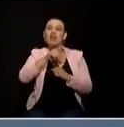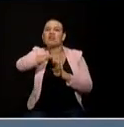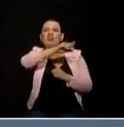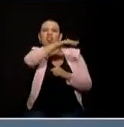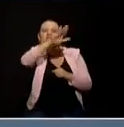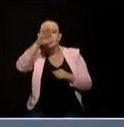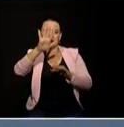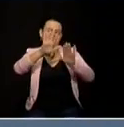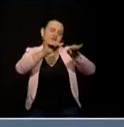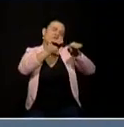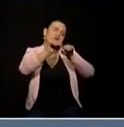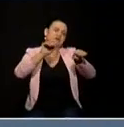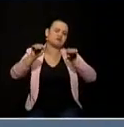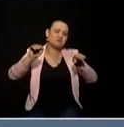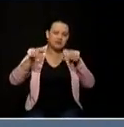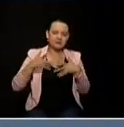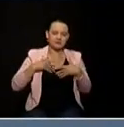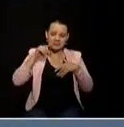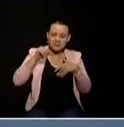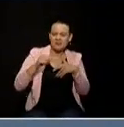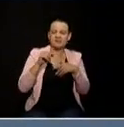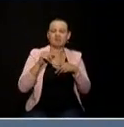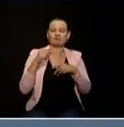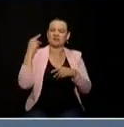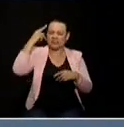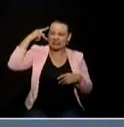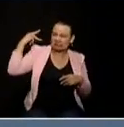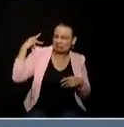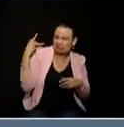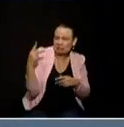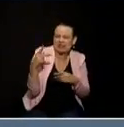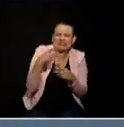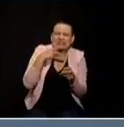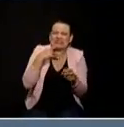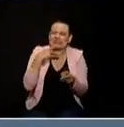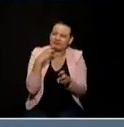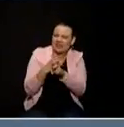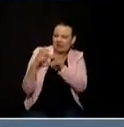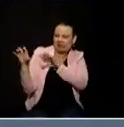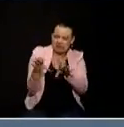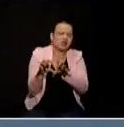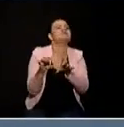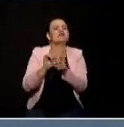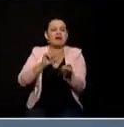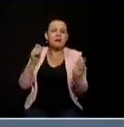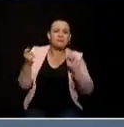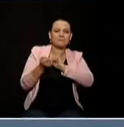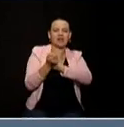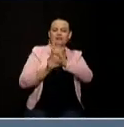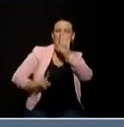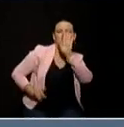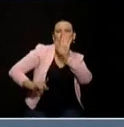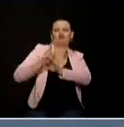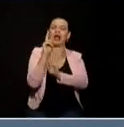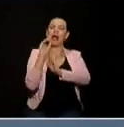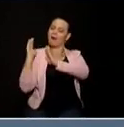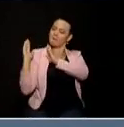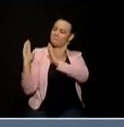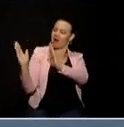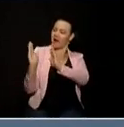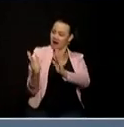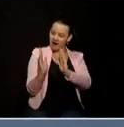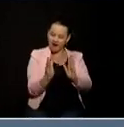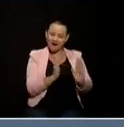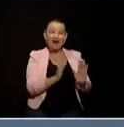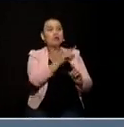gran mensaje de que vamos a cambiar la historia una historia de progreso una historia de orden una historia